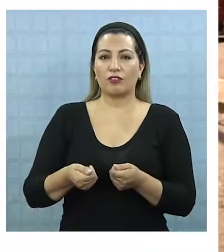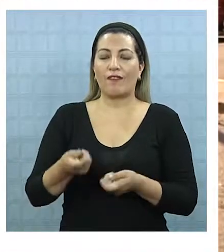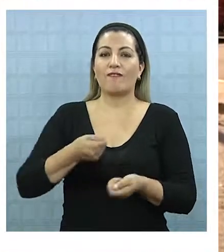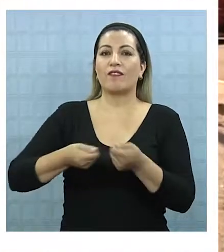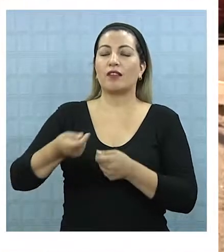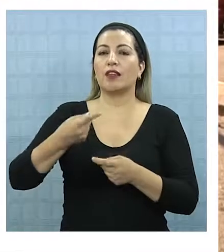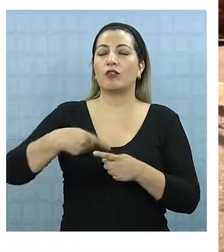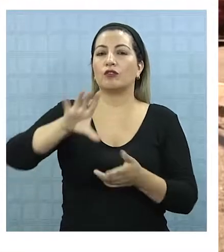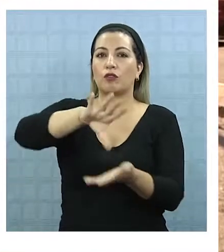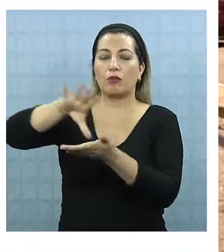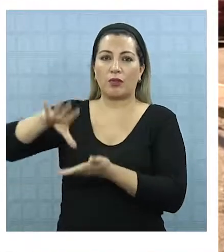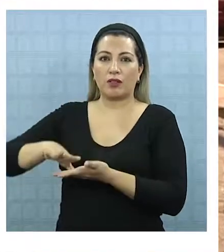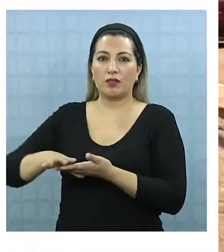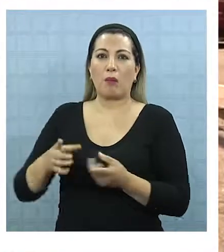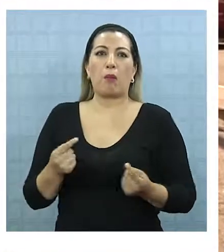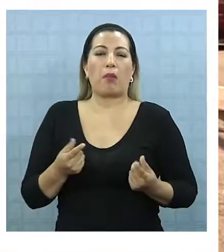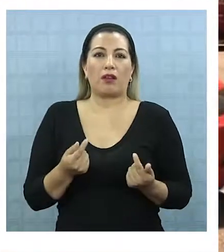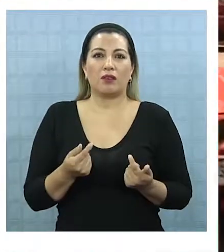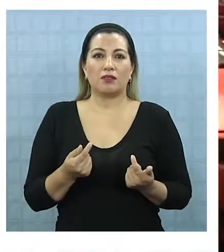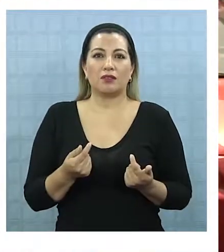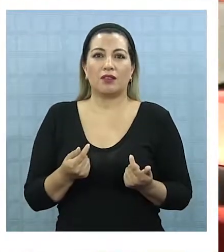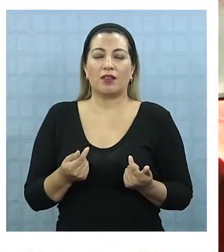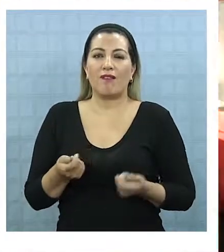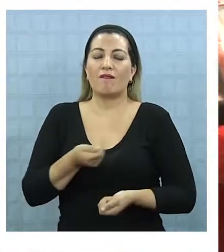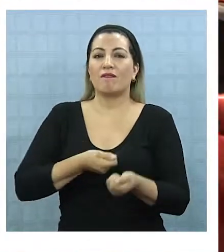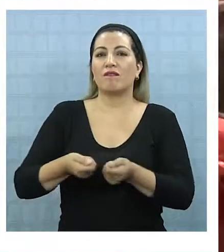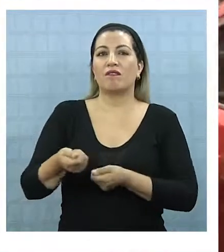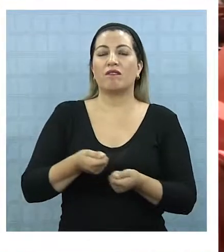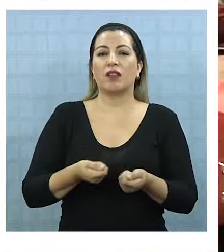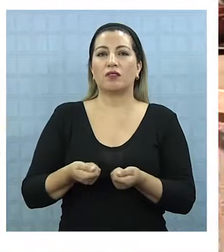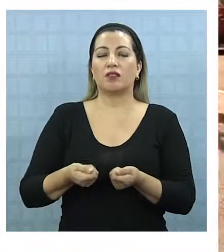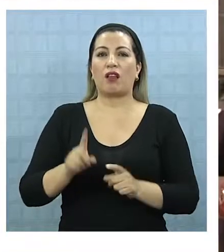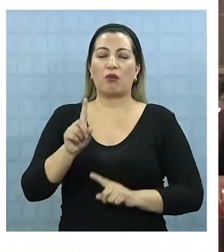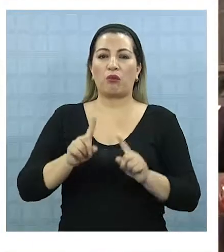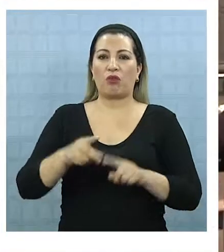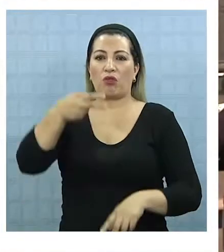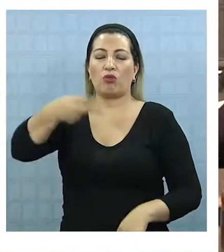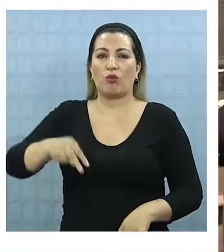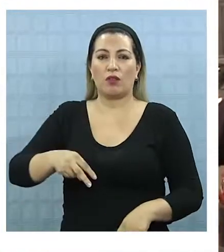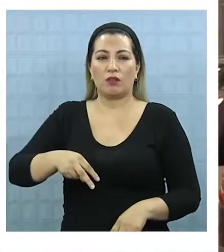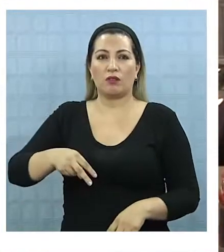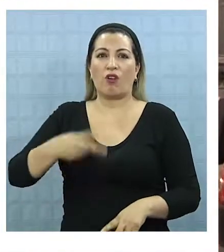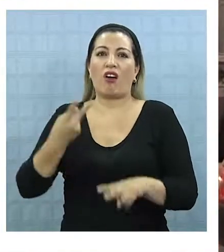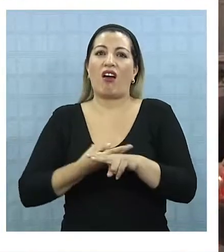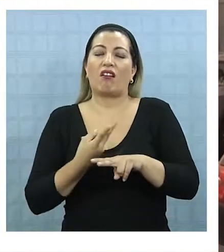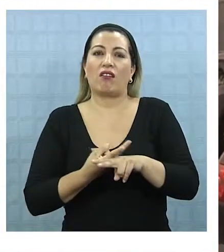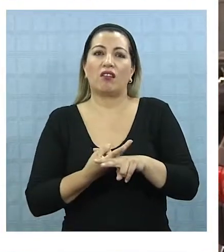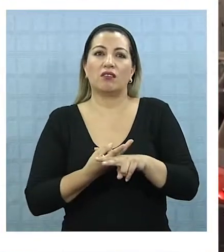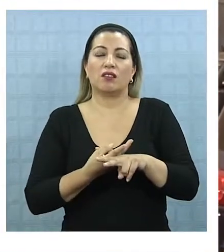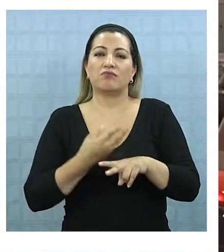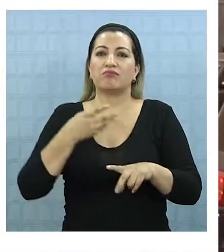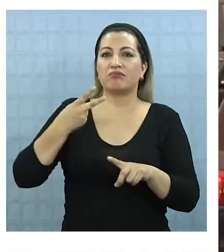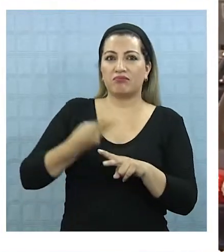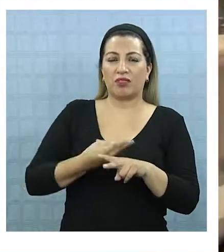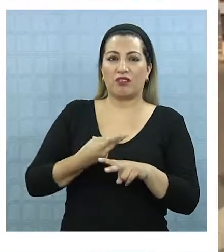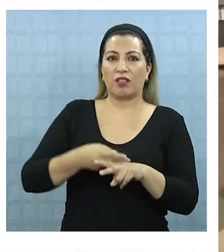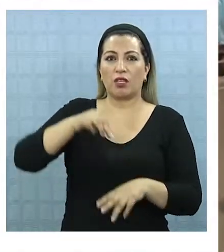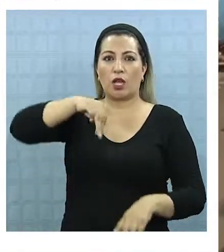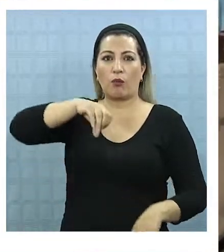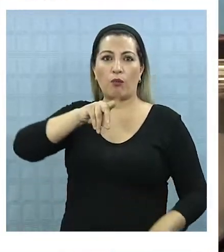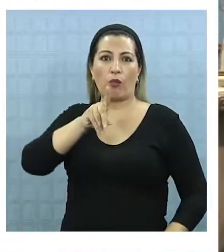importación y exportación se ha transformado en un negocio inmobiliario, donde muchos usuarios arriendan, subarriendan,